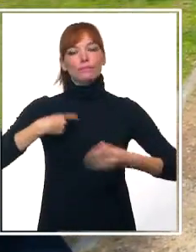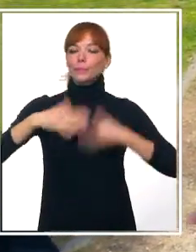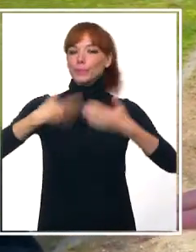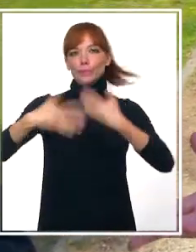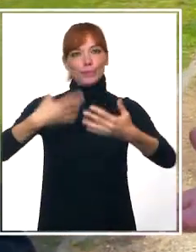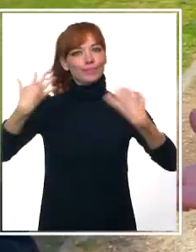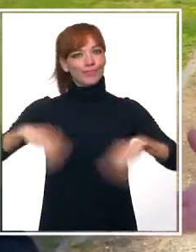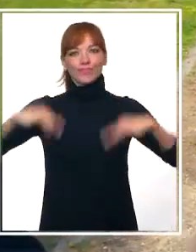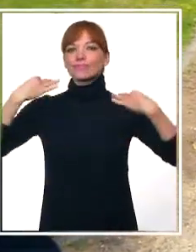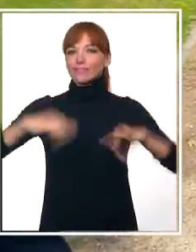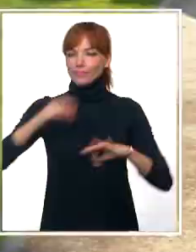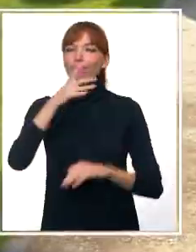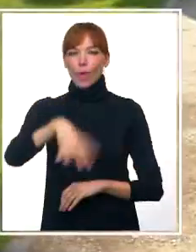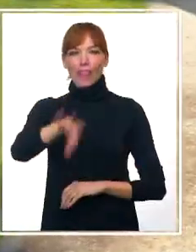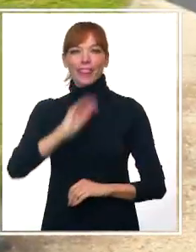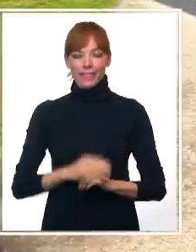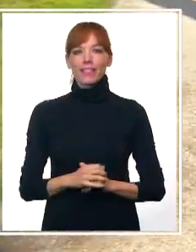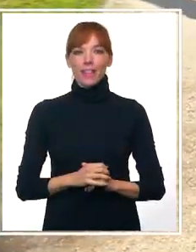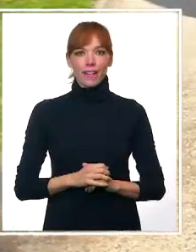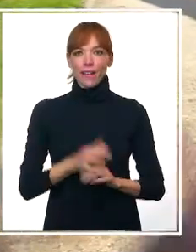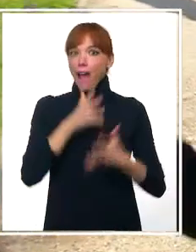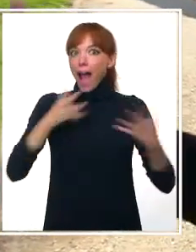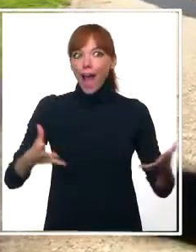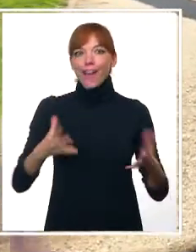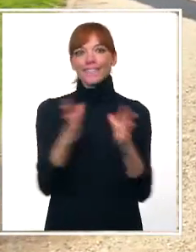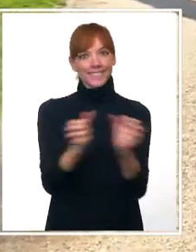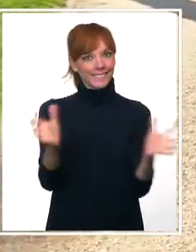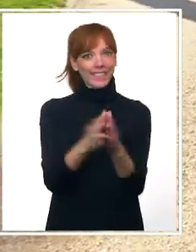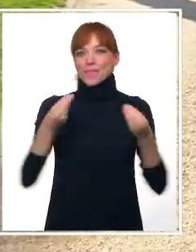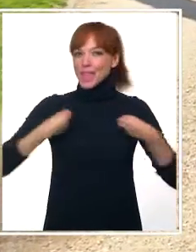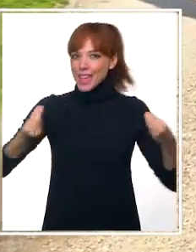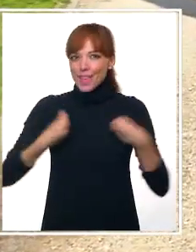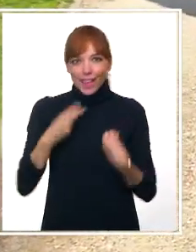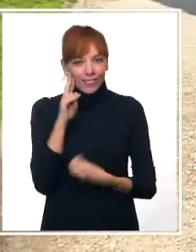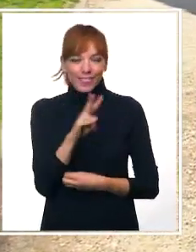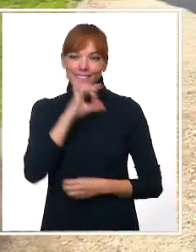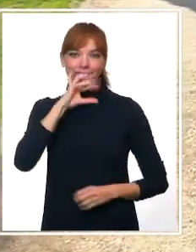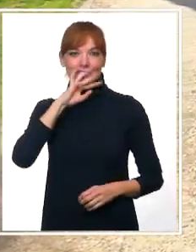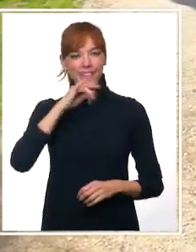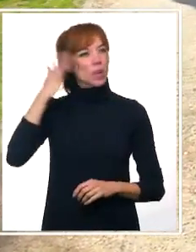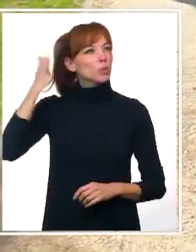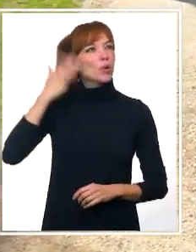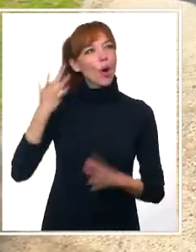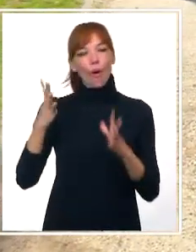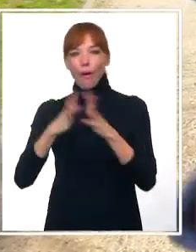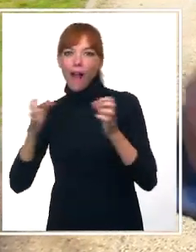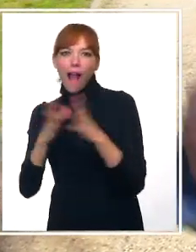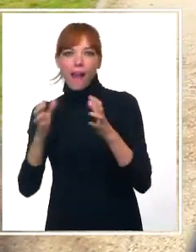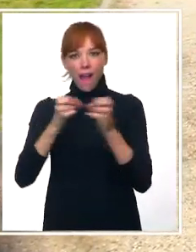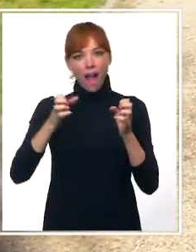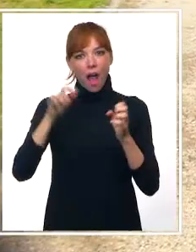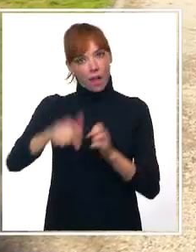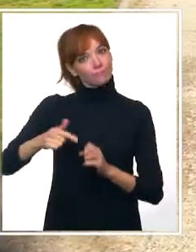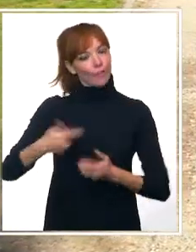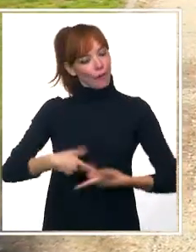porque entendíamos el trastorno. Ahora quiere vivir, ahora ve la vida en color. Tiene ilusión, tiene motivación, tiene ganas. Ha